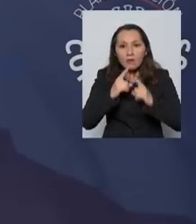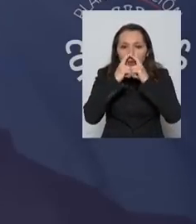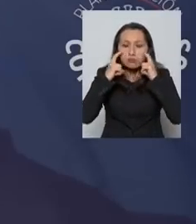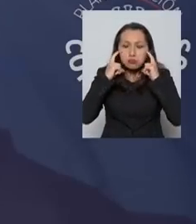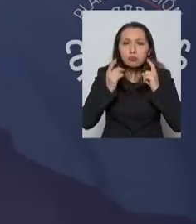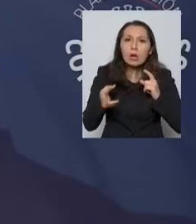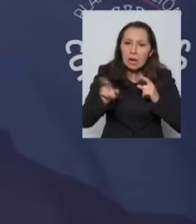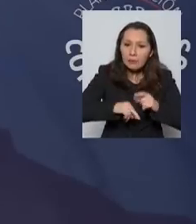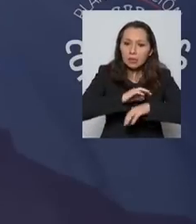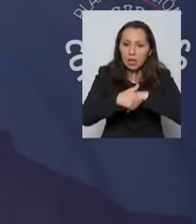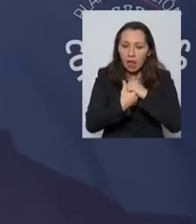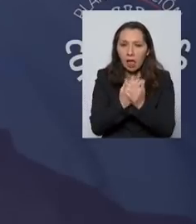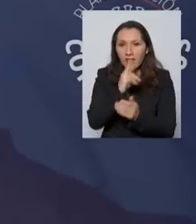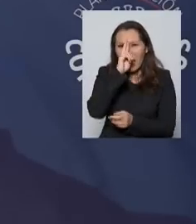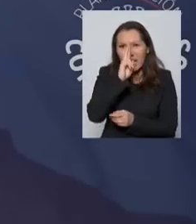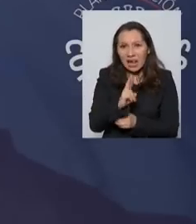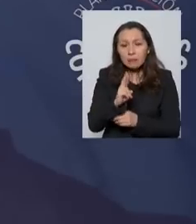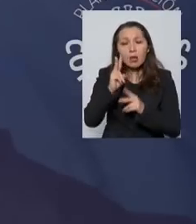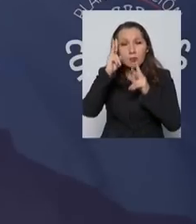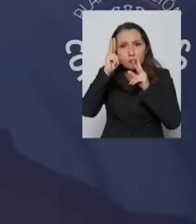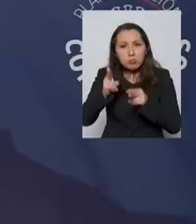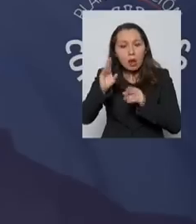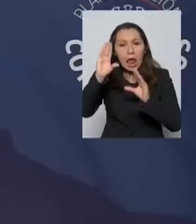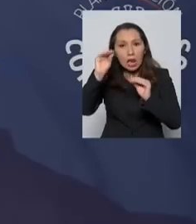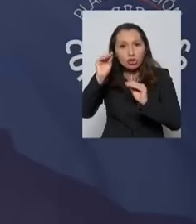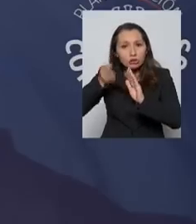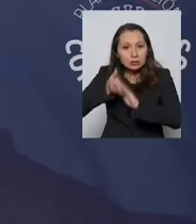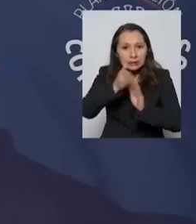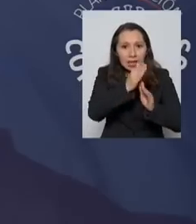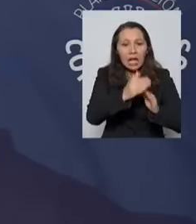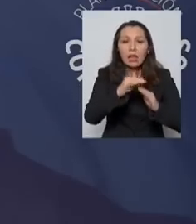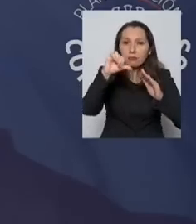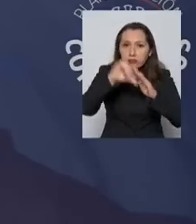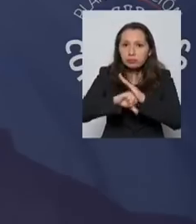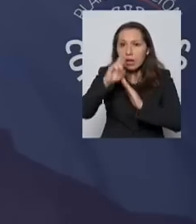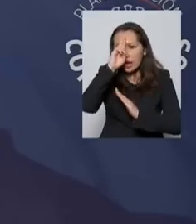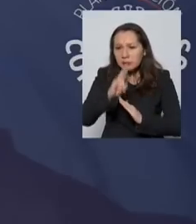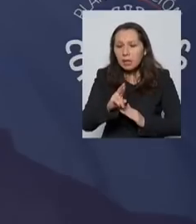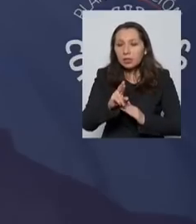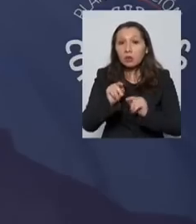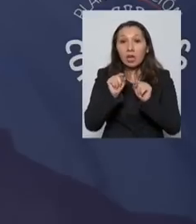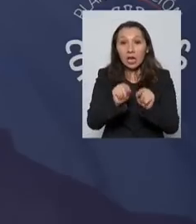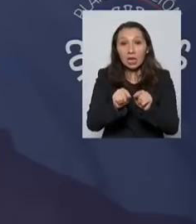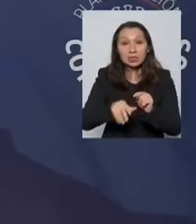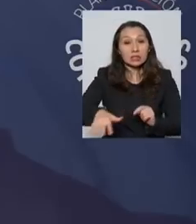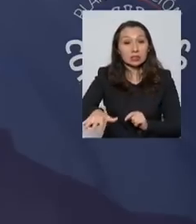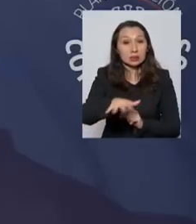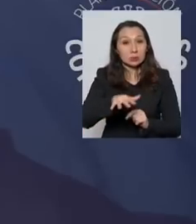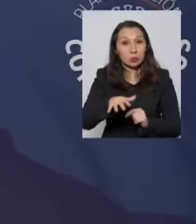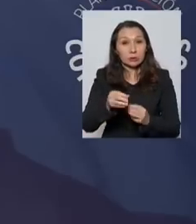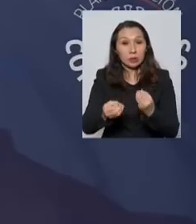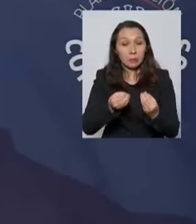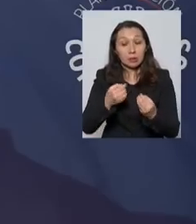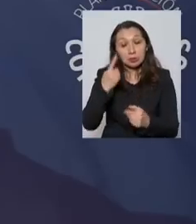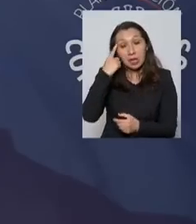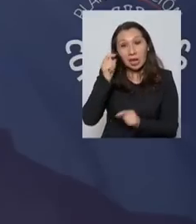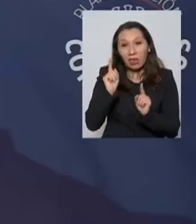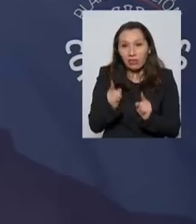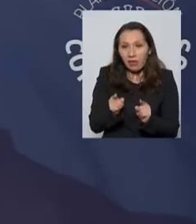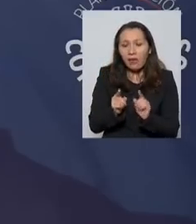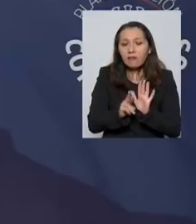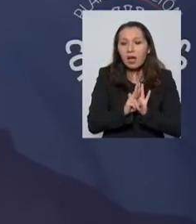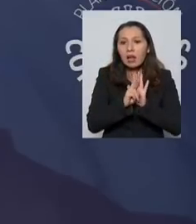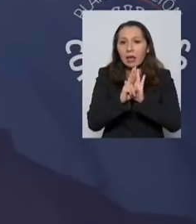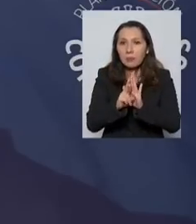lavarse las manos, por respetar el toque de queda, por respetar la cuarentena. Entonces, esa situación creo que tiene que ser